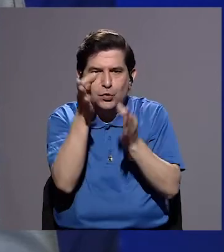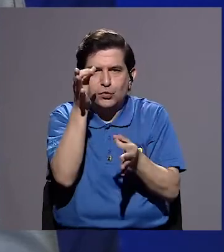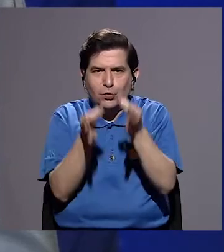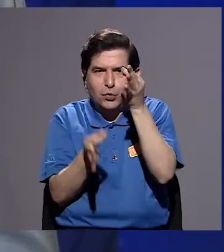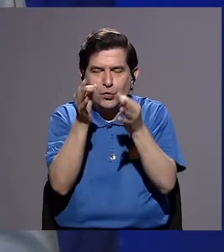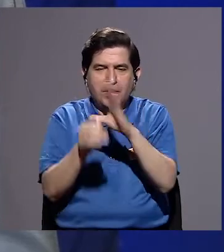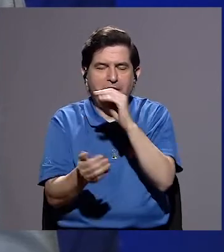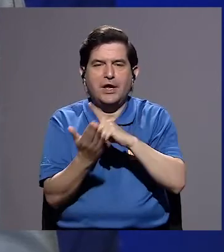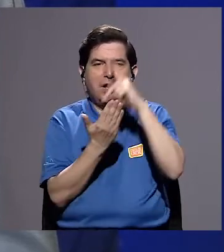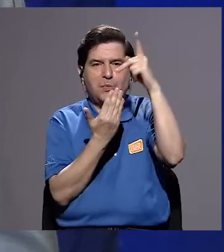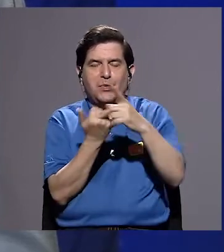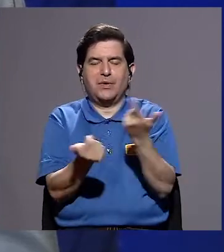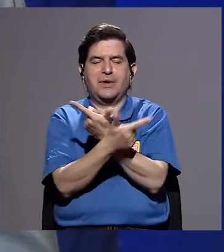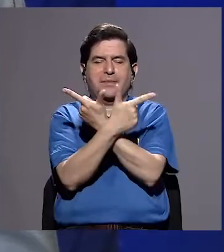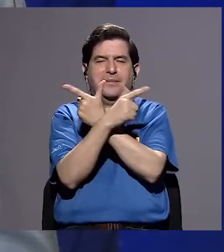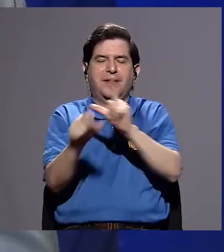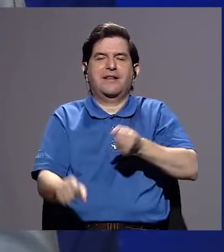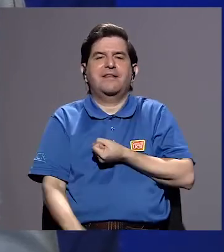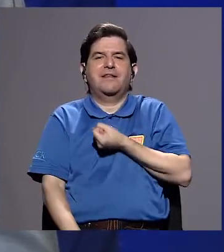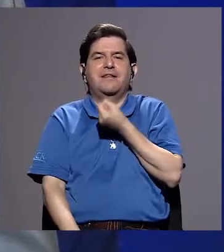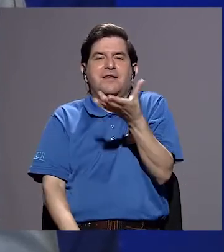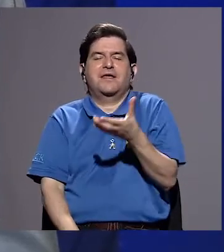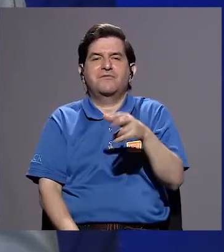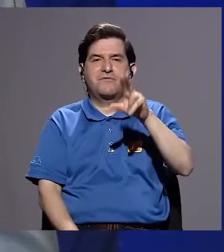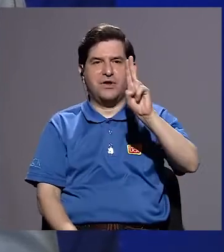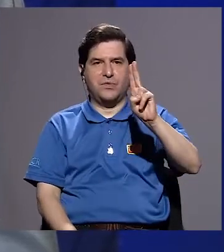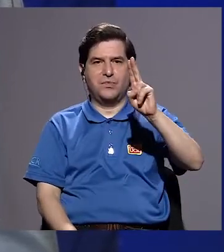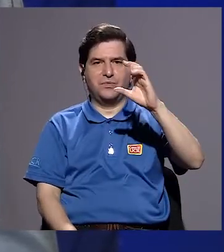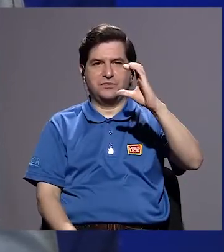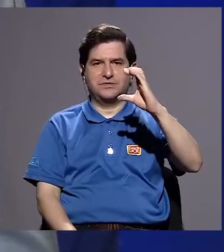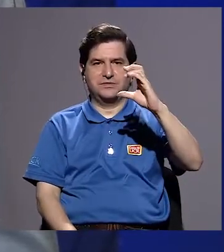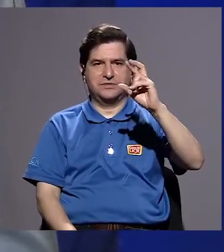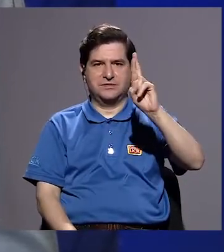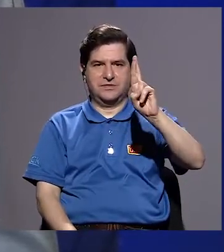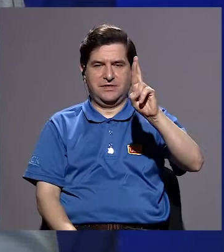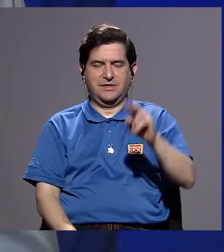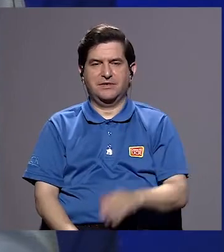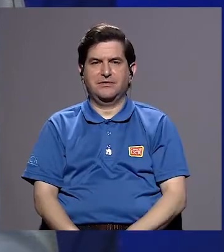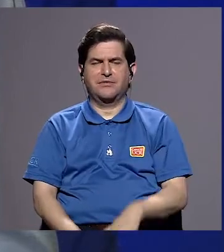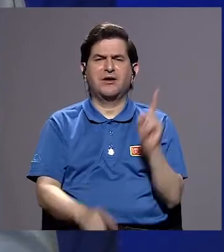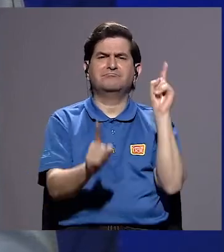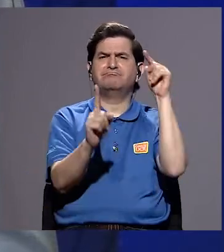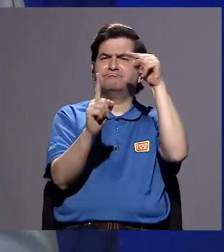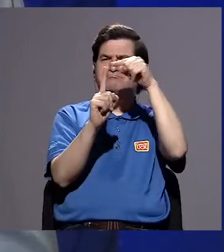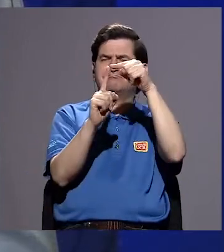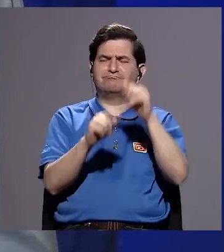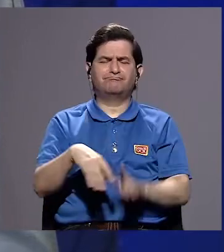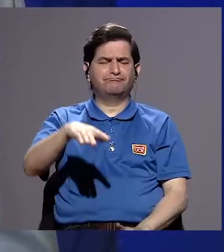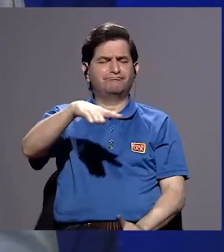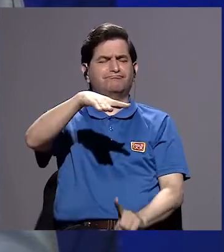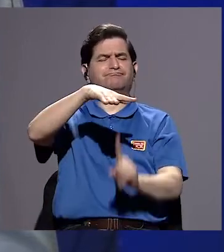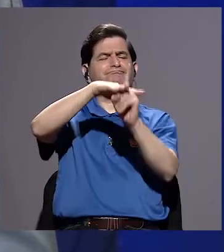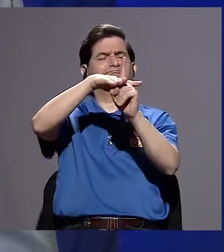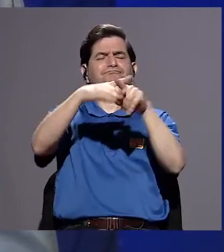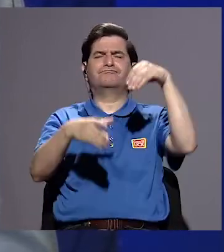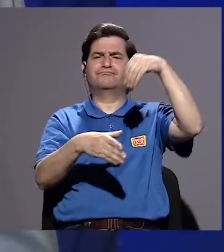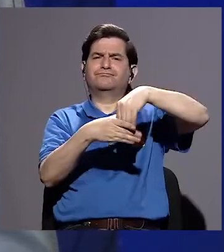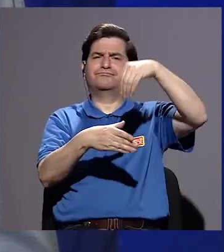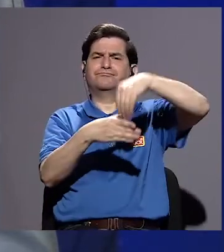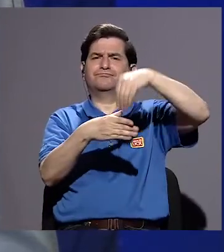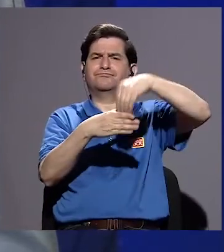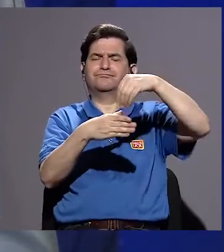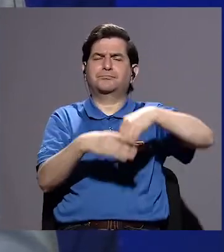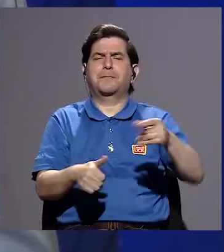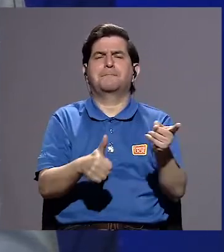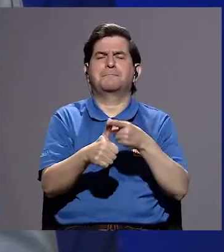Investigaciones Jurídicas y el Programa de Libertad de Expresión de la Universidad de Costa Rica, que tiene como propósito visibilizar el